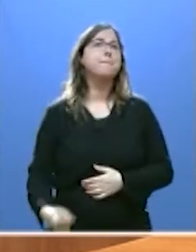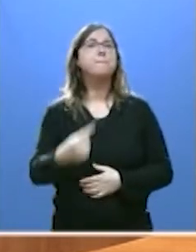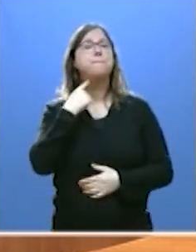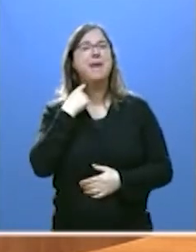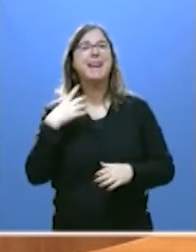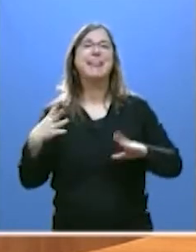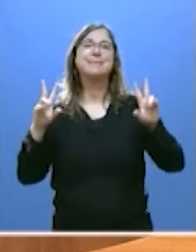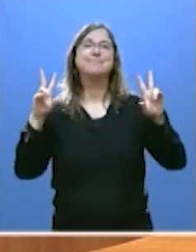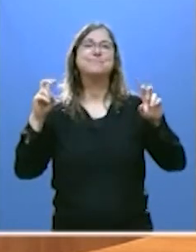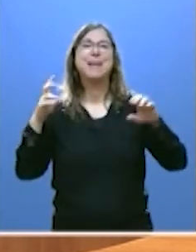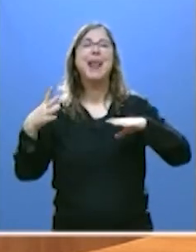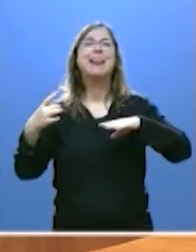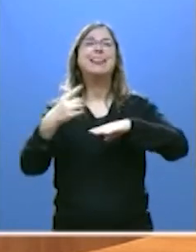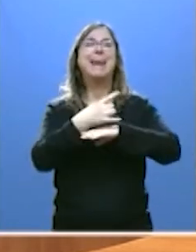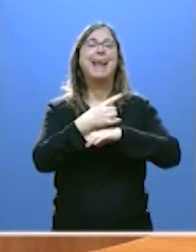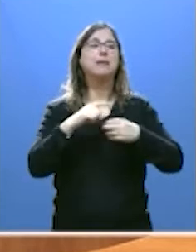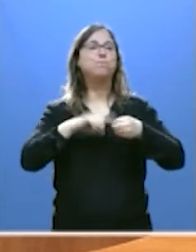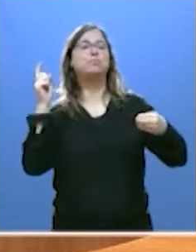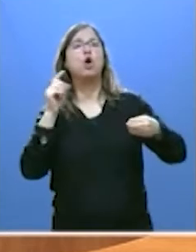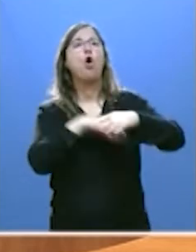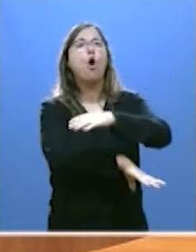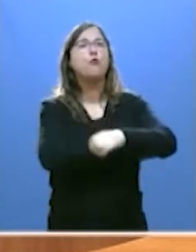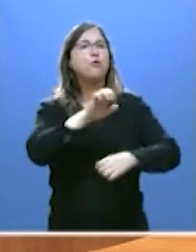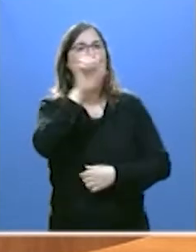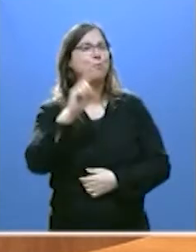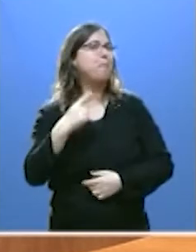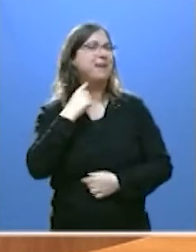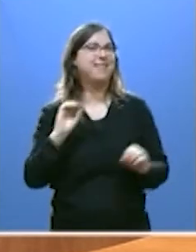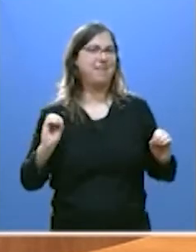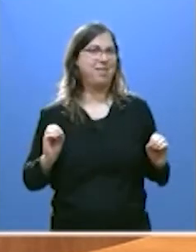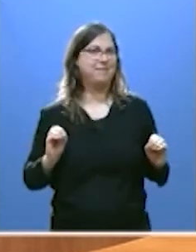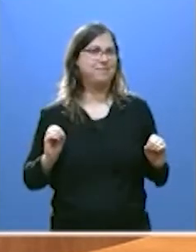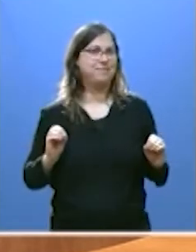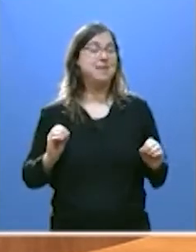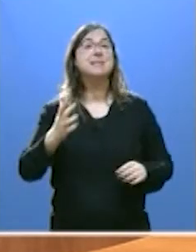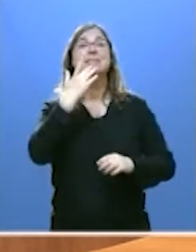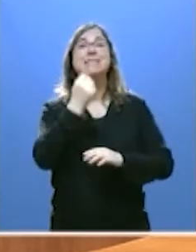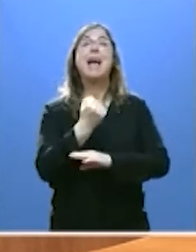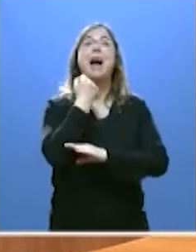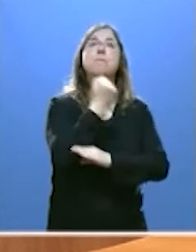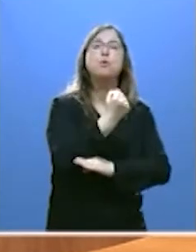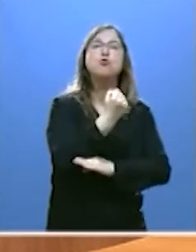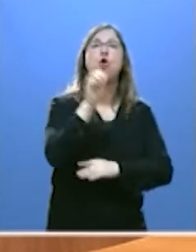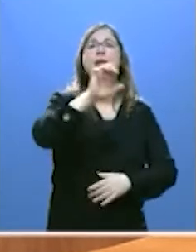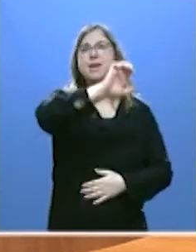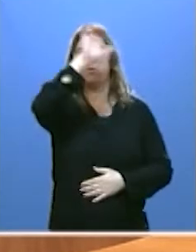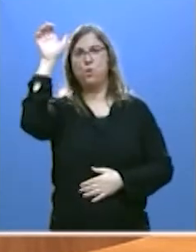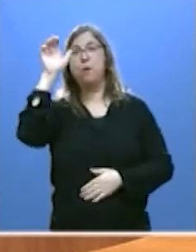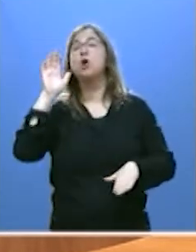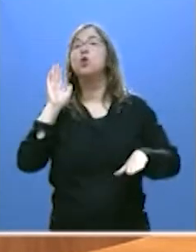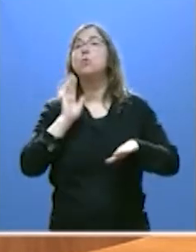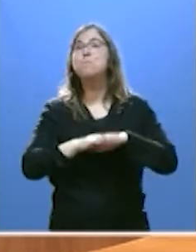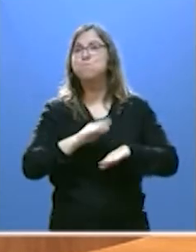tren respecto de los fondos europeos y menos cuando el apoyo venía de Europa porque